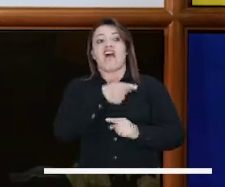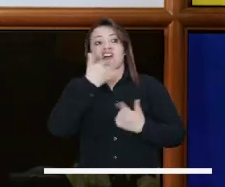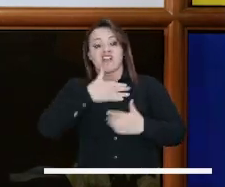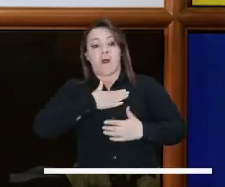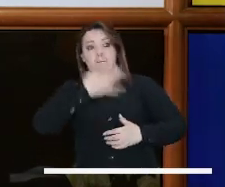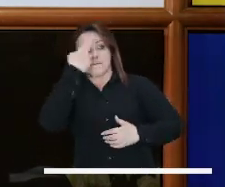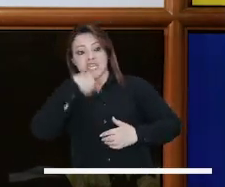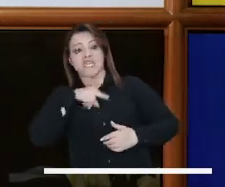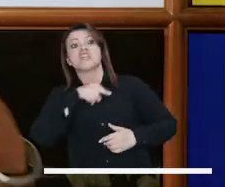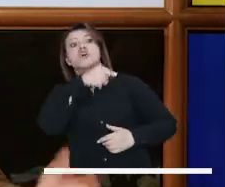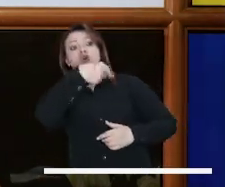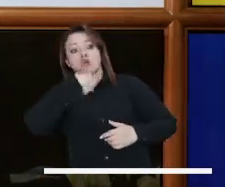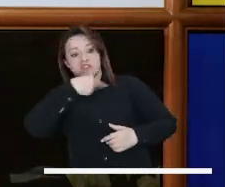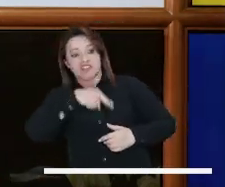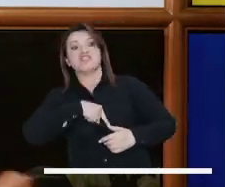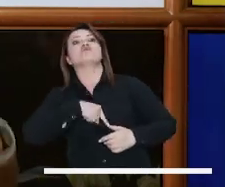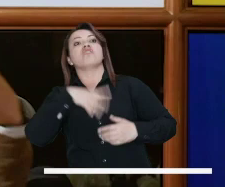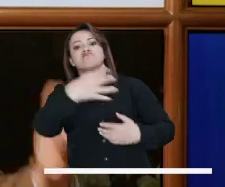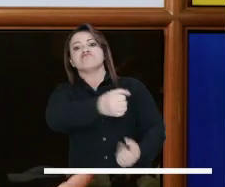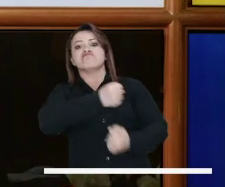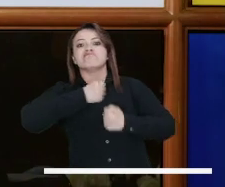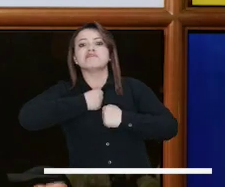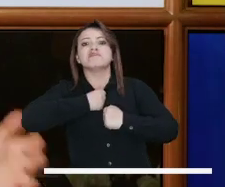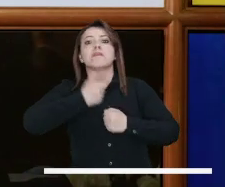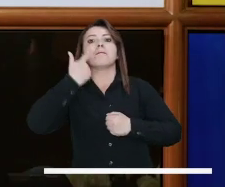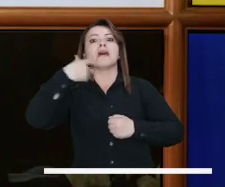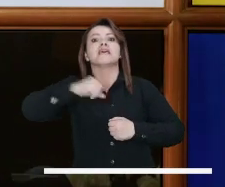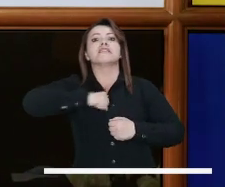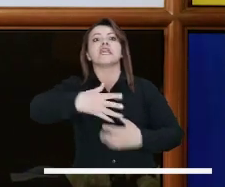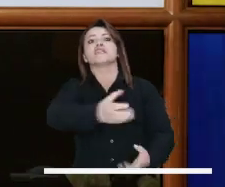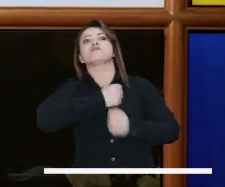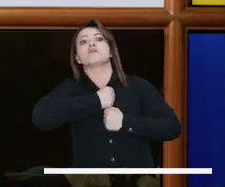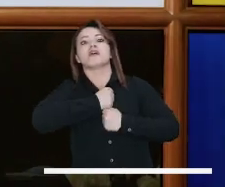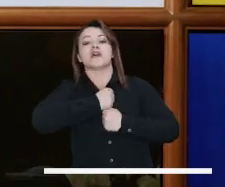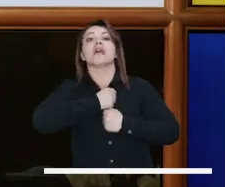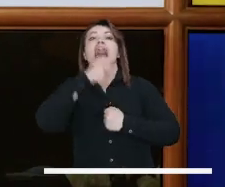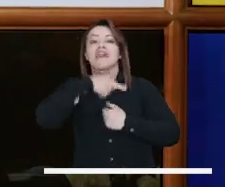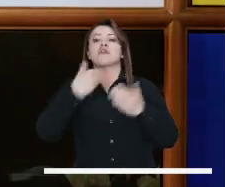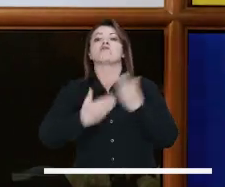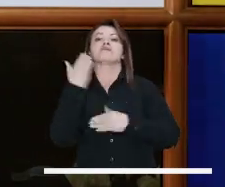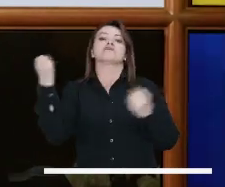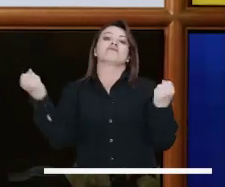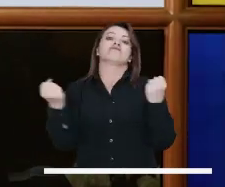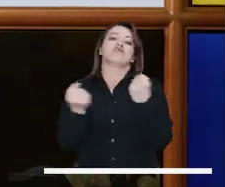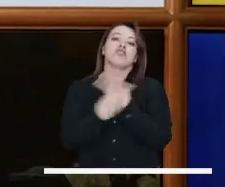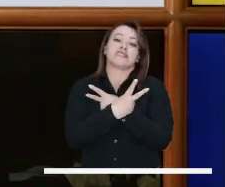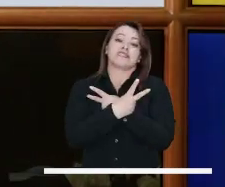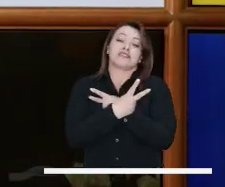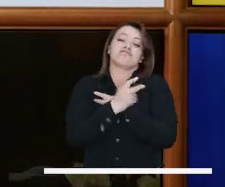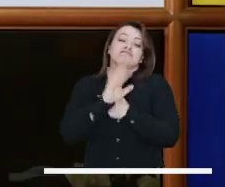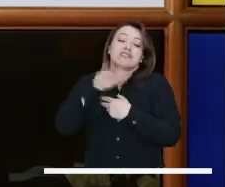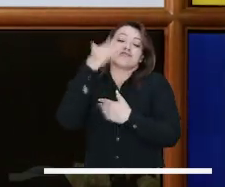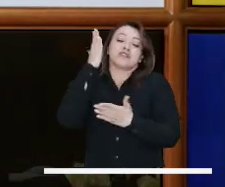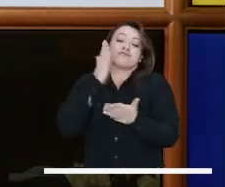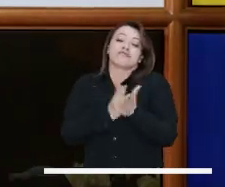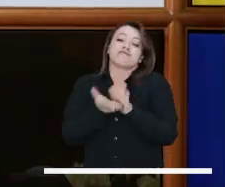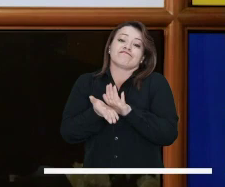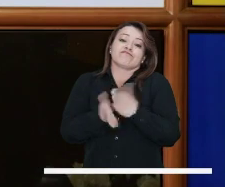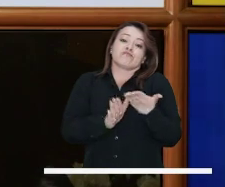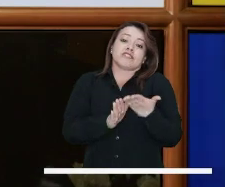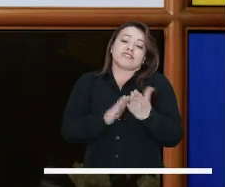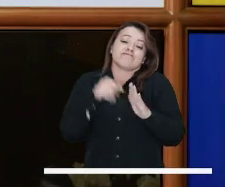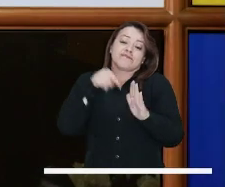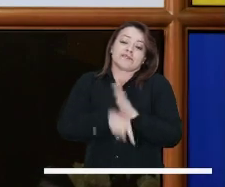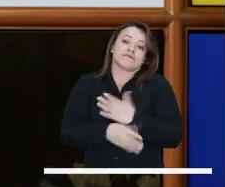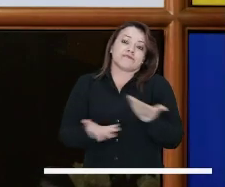tiene la exigencia porque comparten un hijo, porque comparten cualquier otra situación. Entonces, se considera que una serie de derechos que inicia una serie de violencia que al final puede